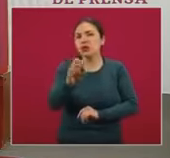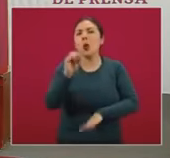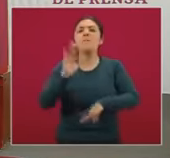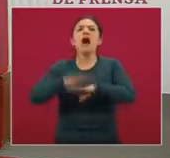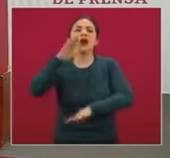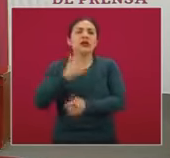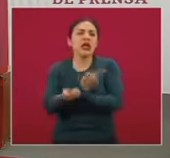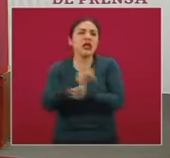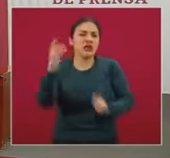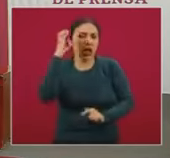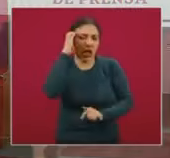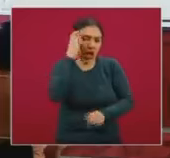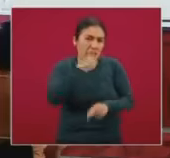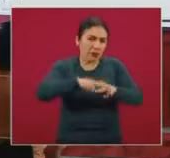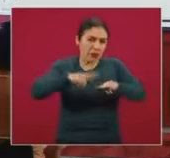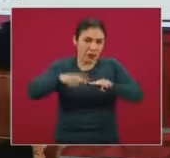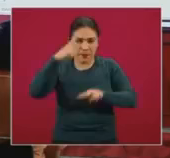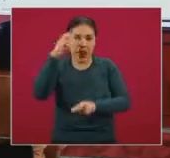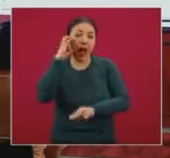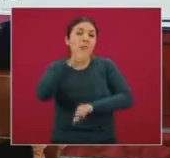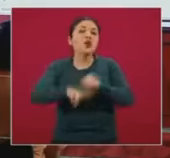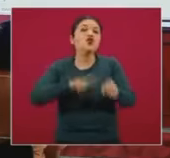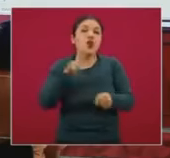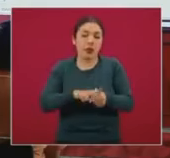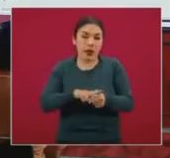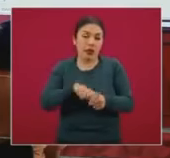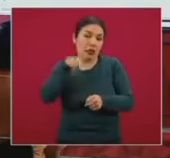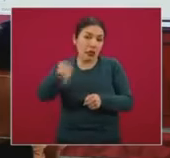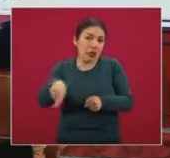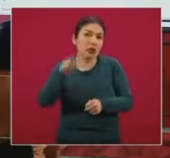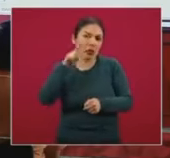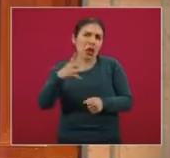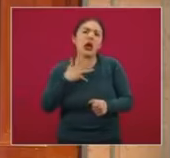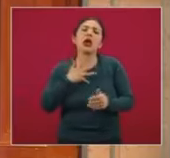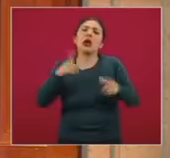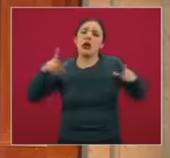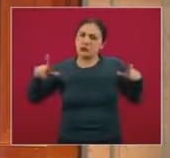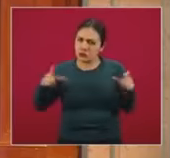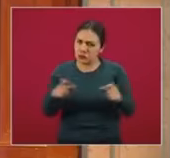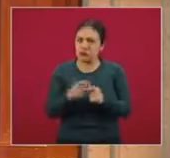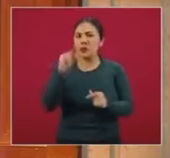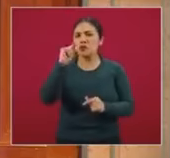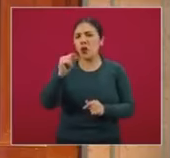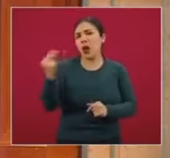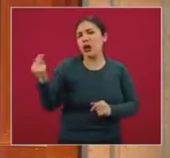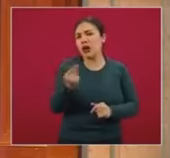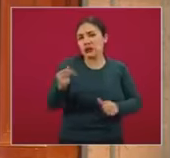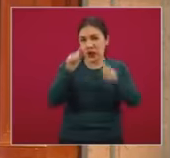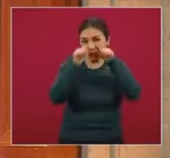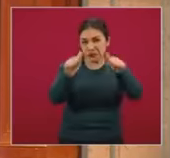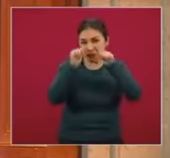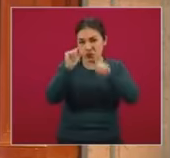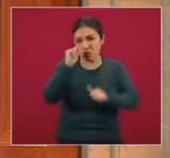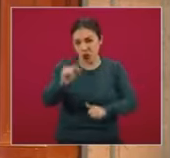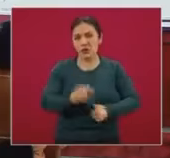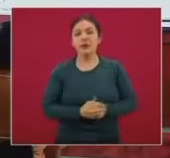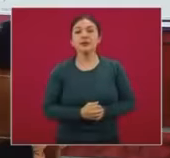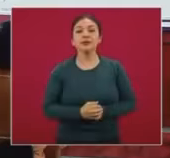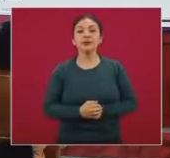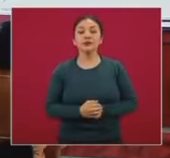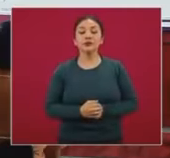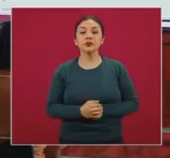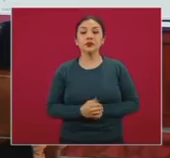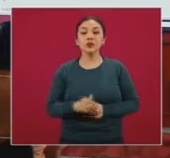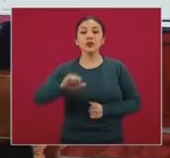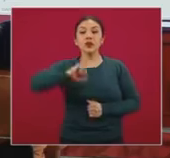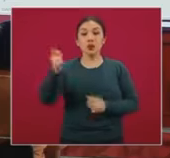más de disponibilidad de este tipo de camas, lo cual nos habla de una baja demanda de atención que ellas están teniendo. Si vemos